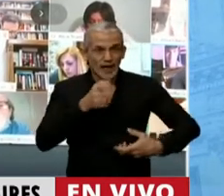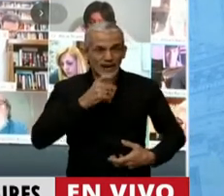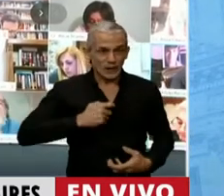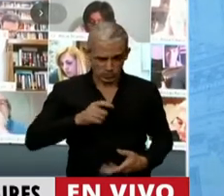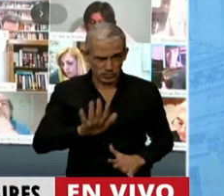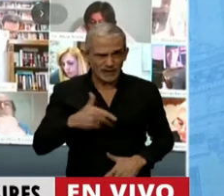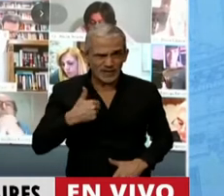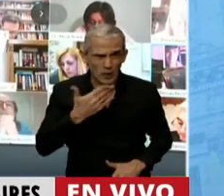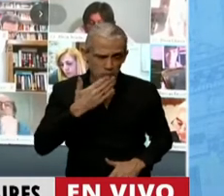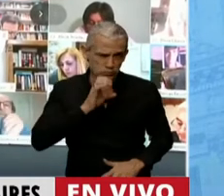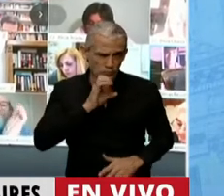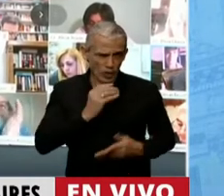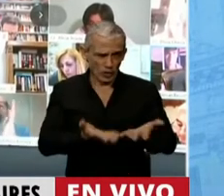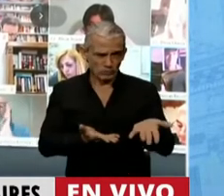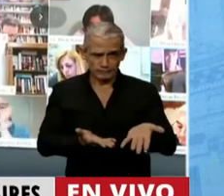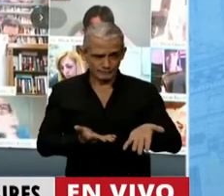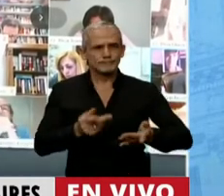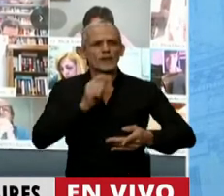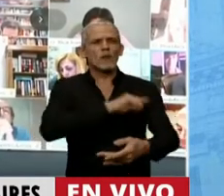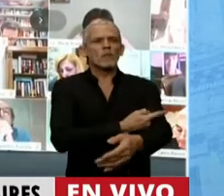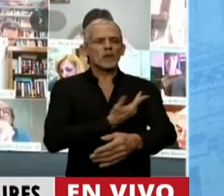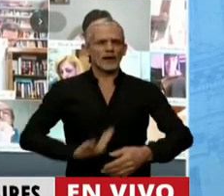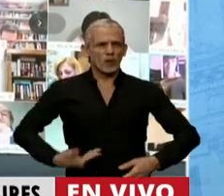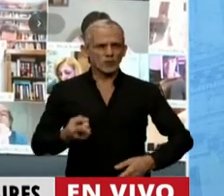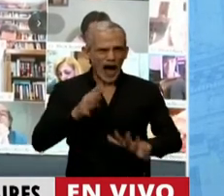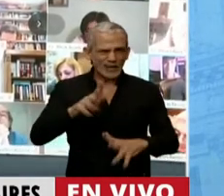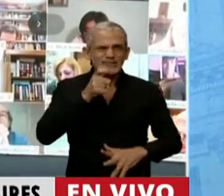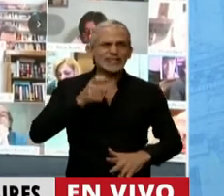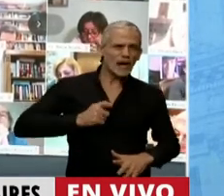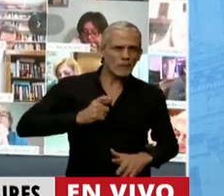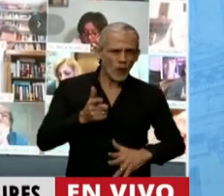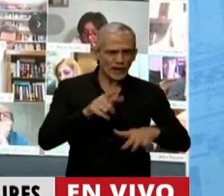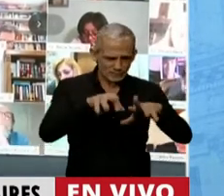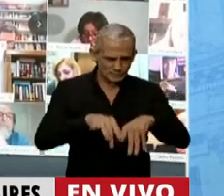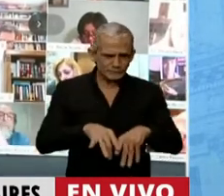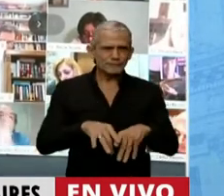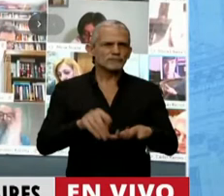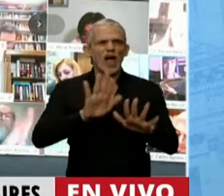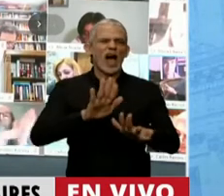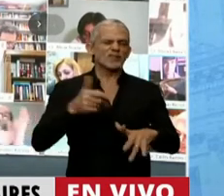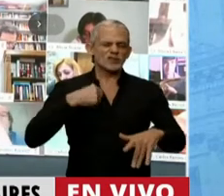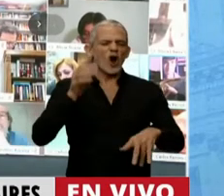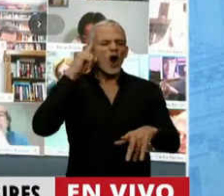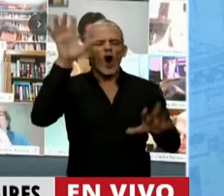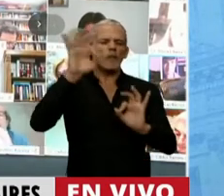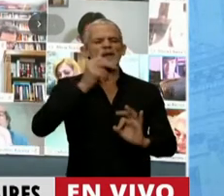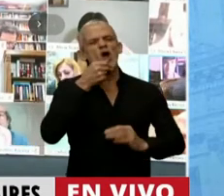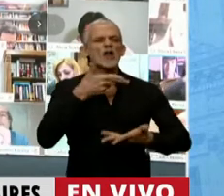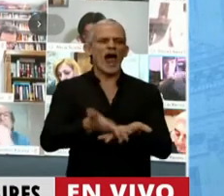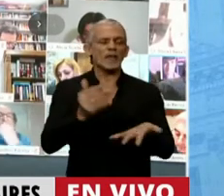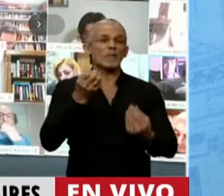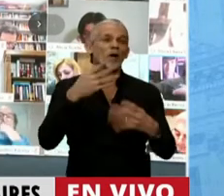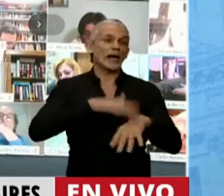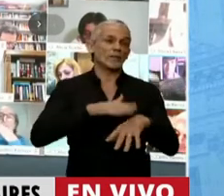inadmisibles. El Ejecutivo Nacional no puede contestar que de tal cosa no va a opinar porque es